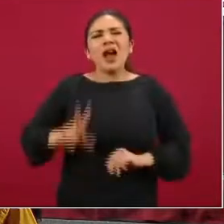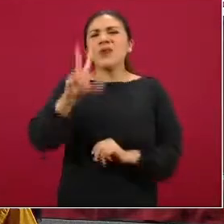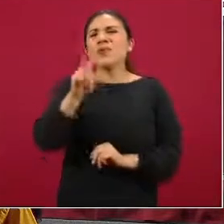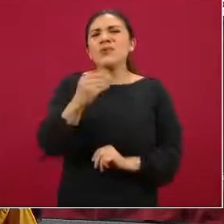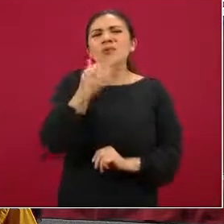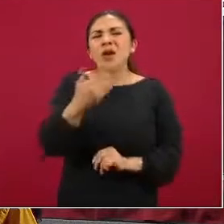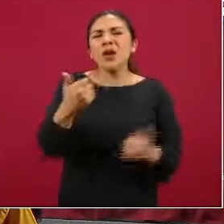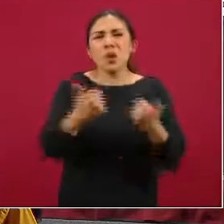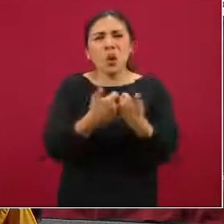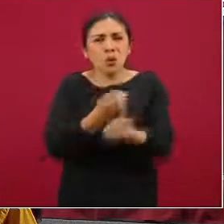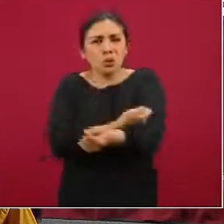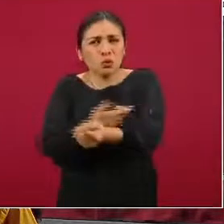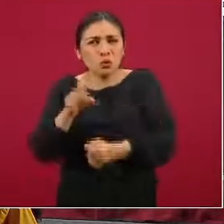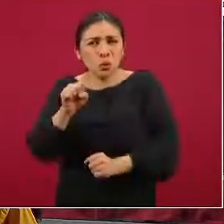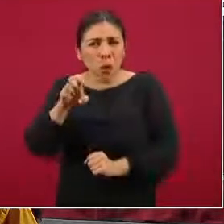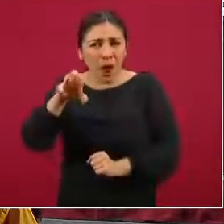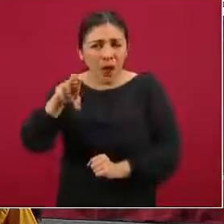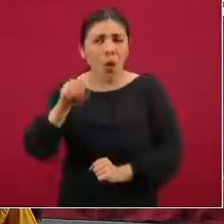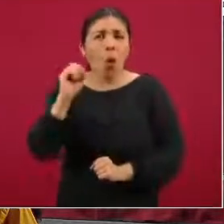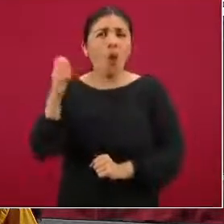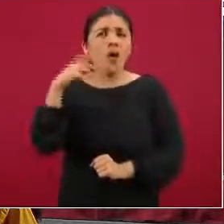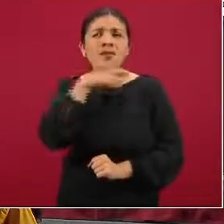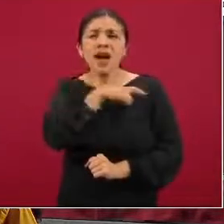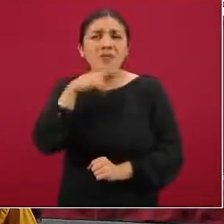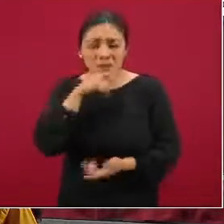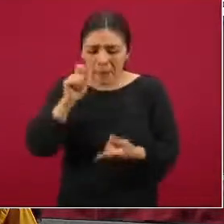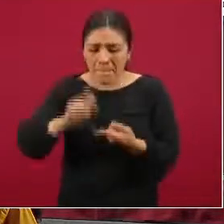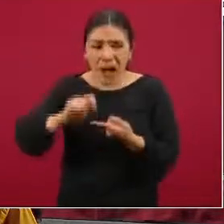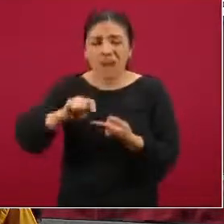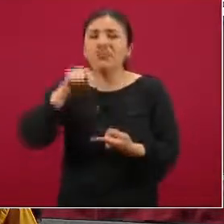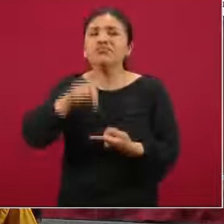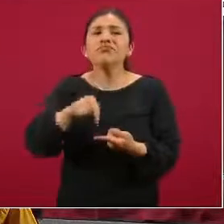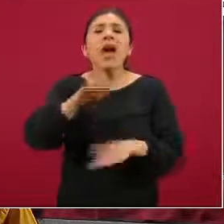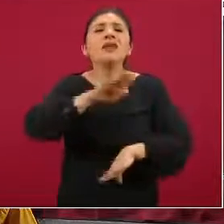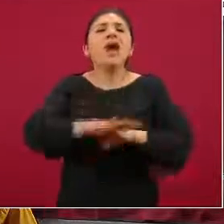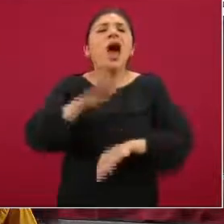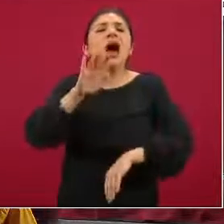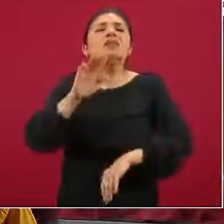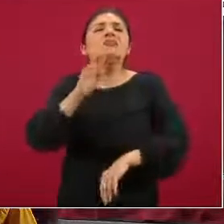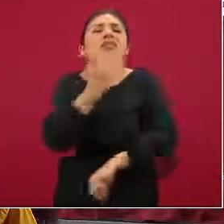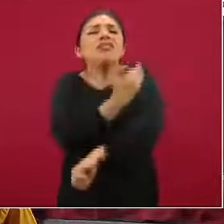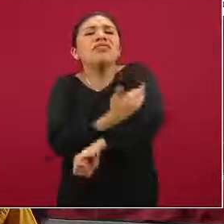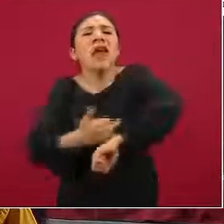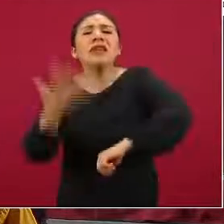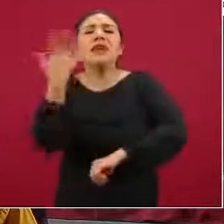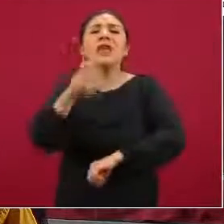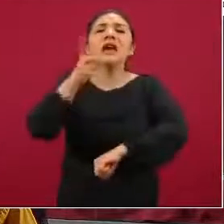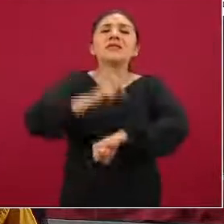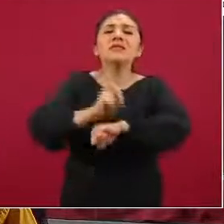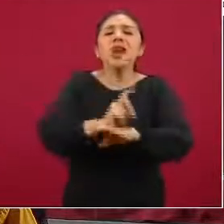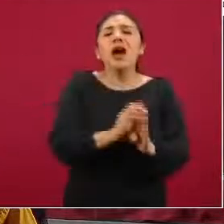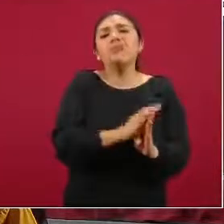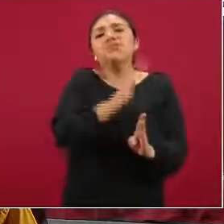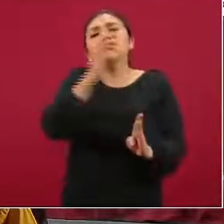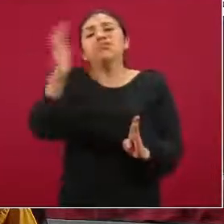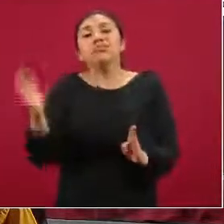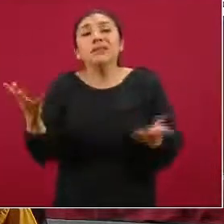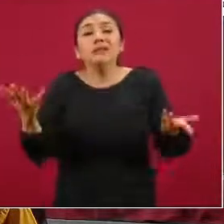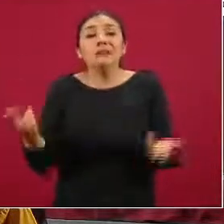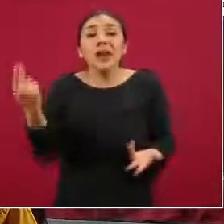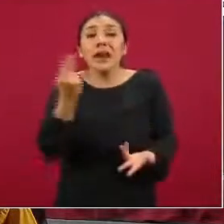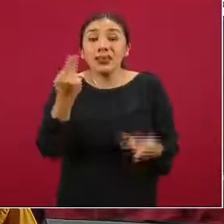en suero, ni las pruebas rápidas, porque pues ya pasaron 10 días y además dependen de que la persona